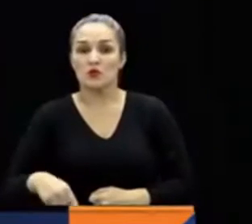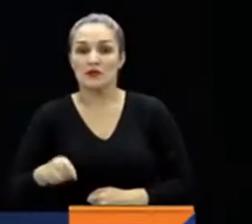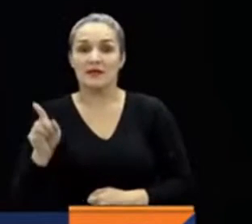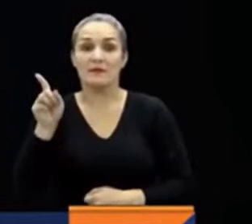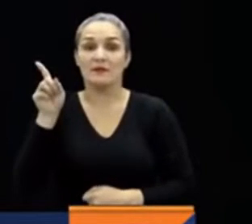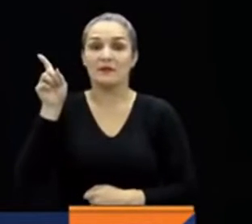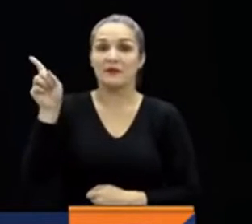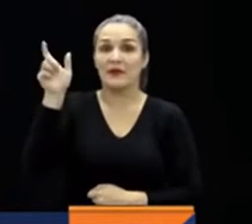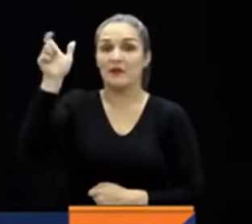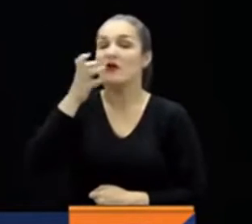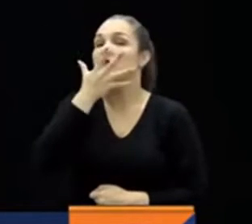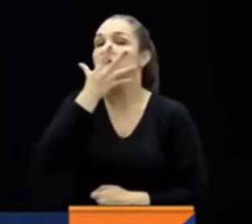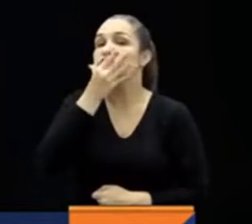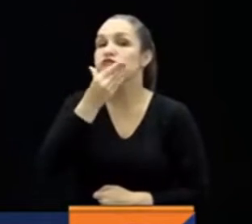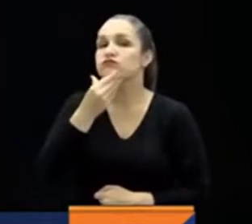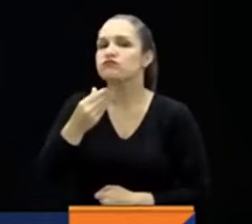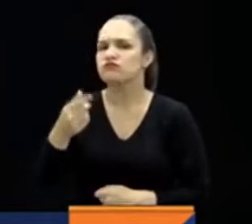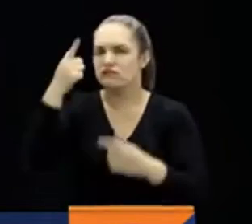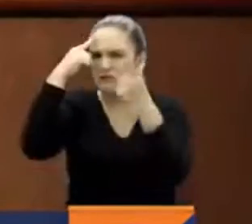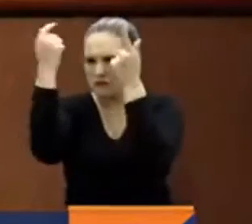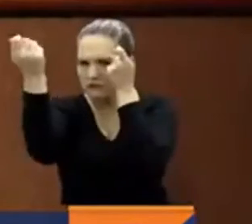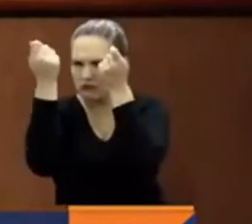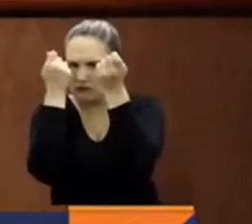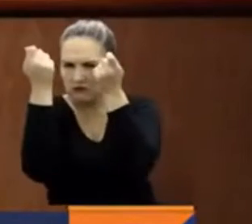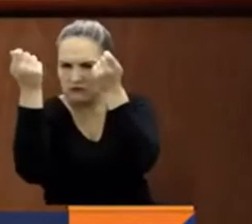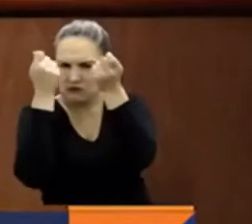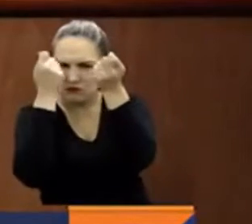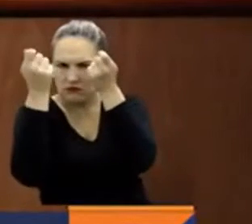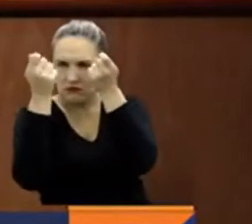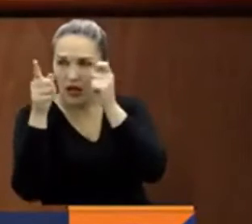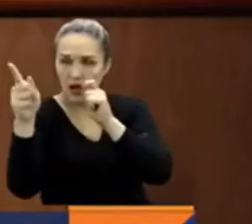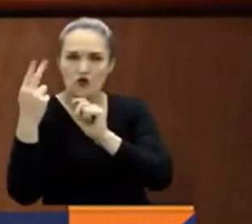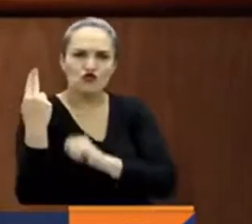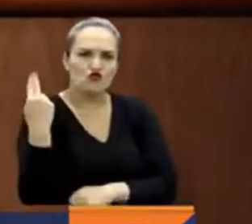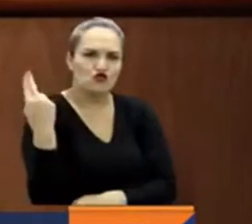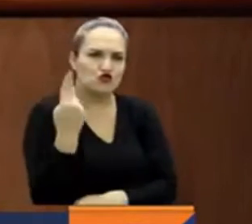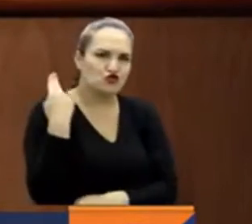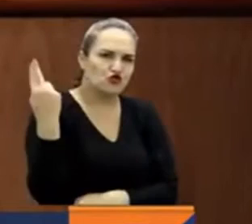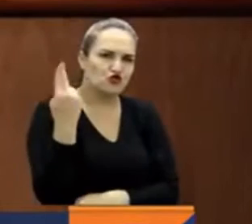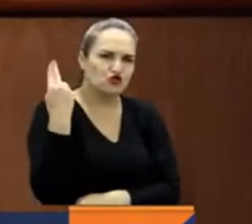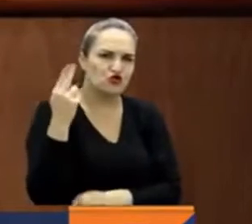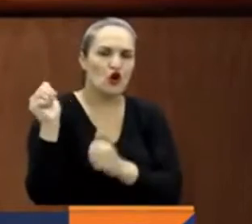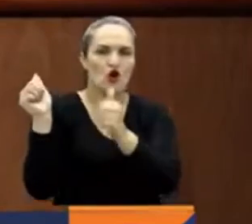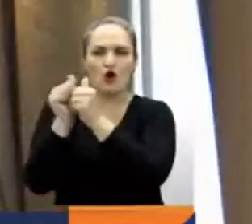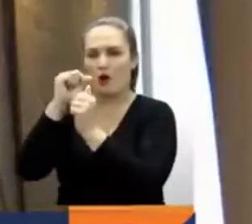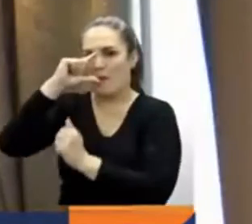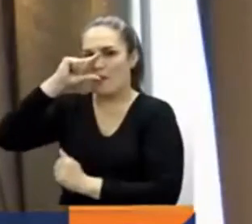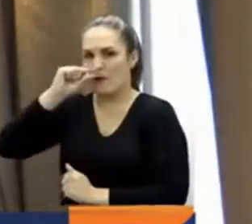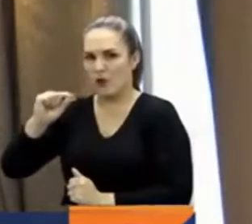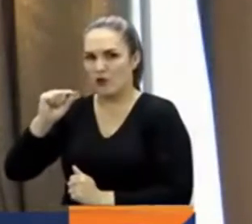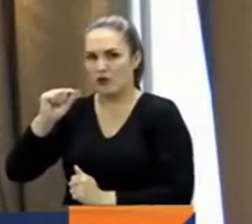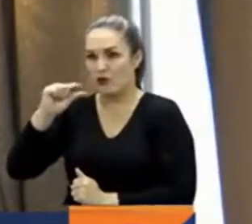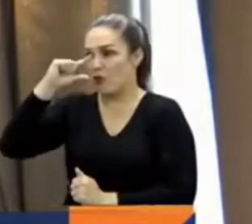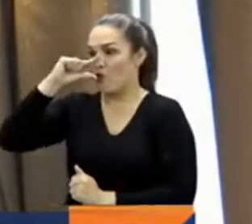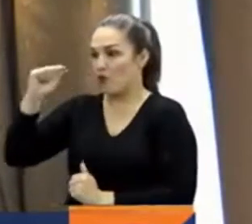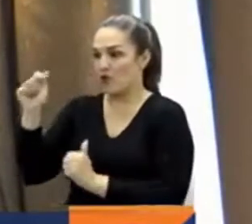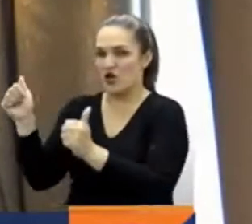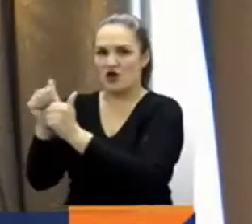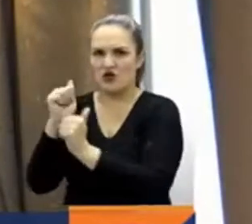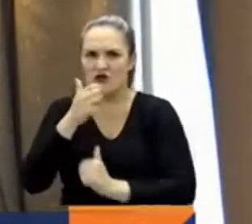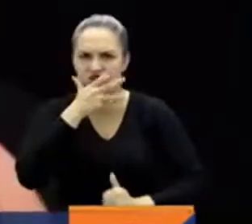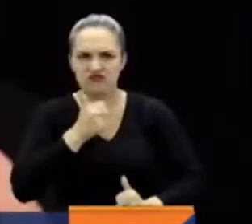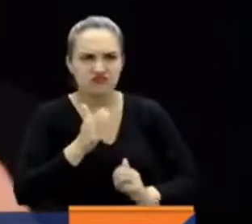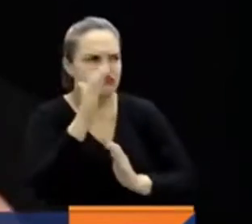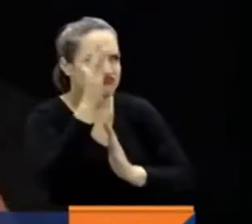Dugin, conocido como uno de los estrategas que impulsó a Vladimir Putin a invadir Ucrania y apodado como el Rasputin del Kremlin, sigue